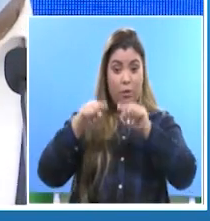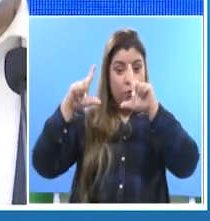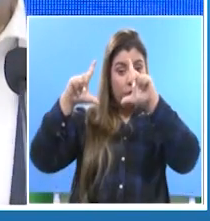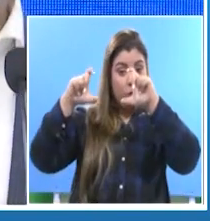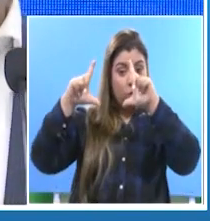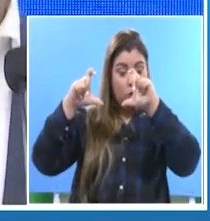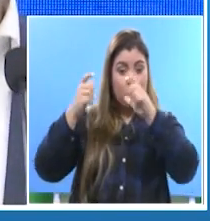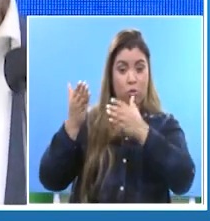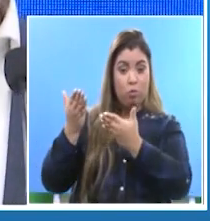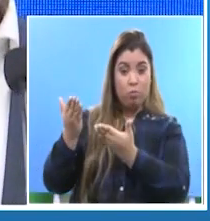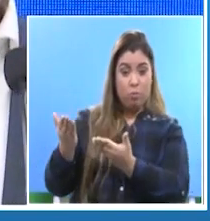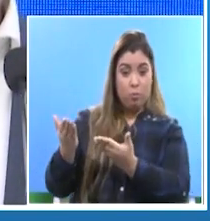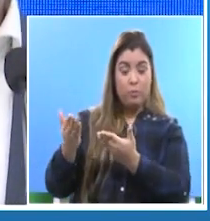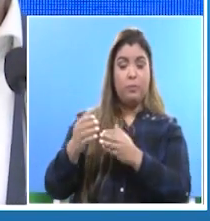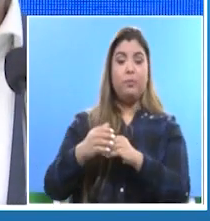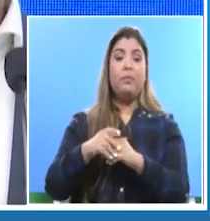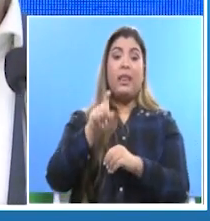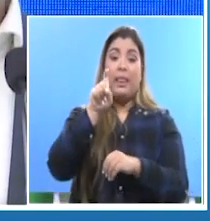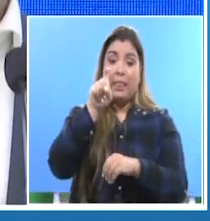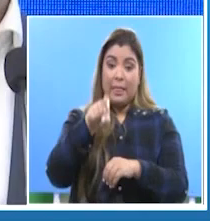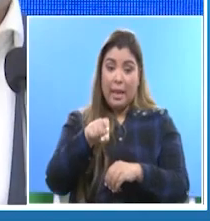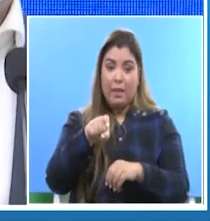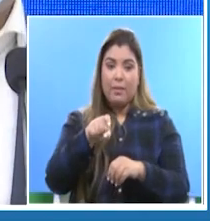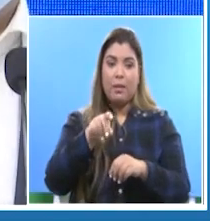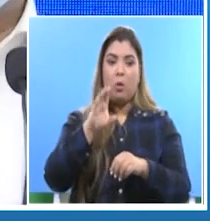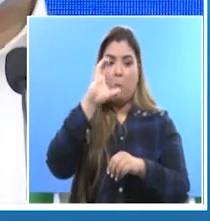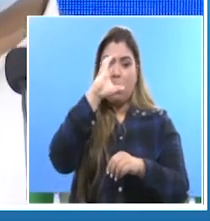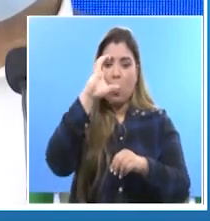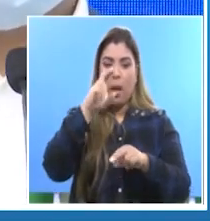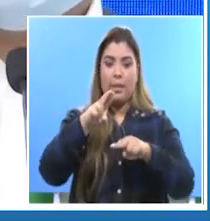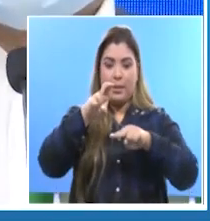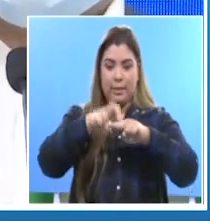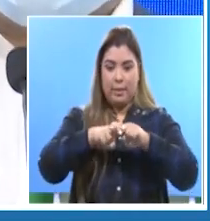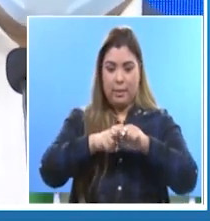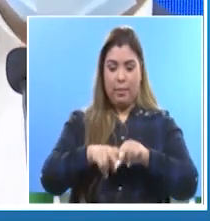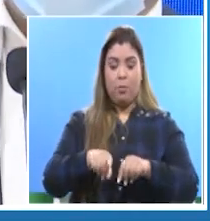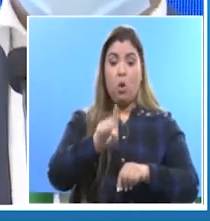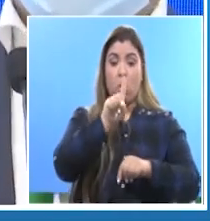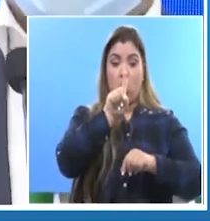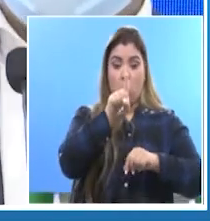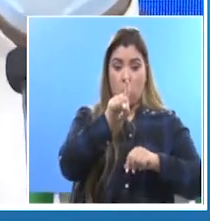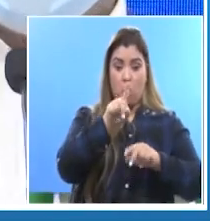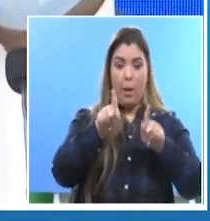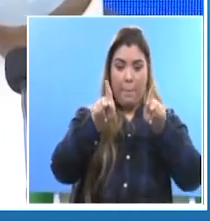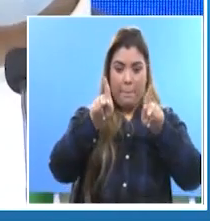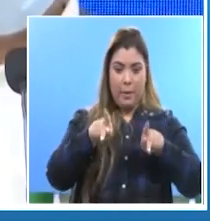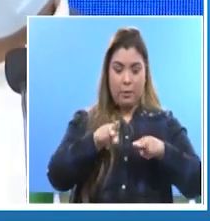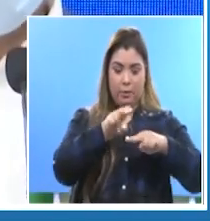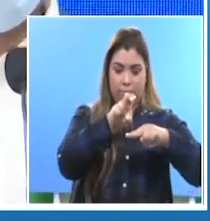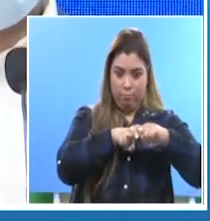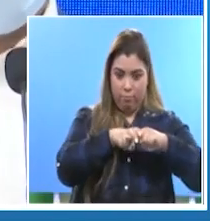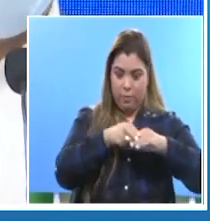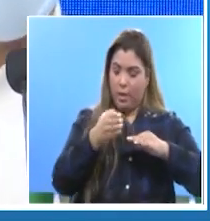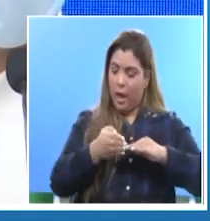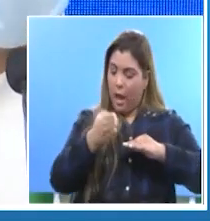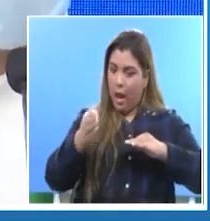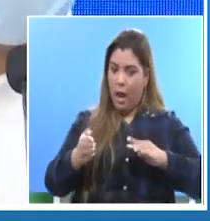debemos utilizar sillas alternas y solamente utilizar